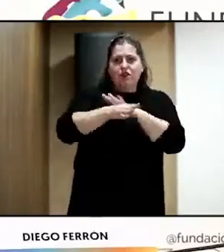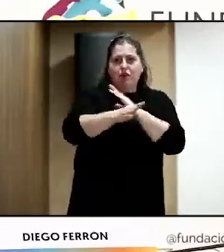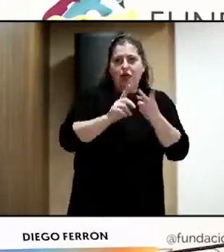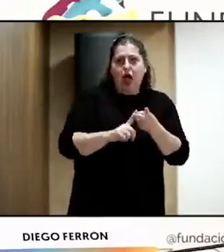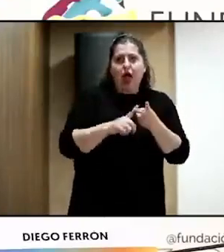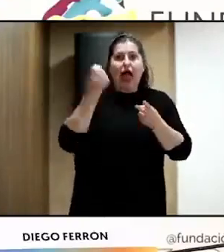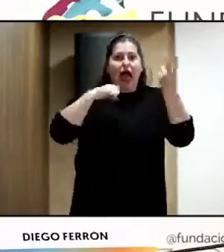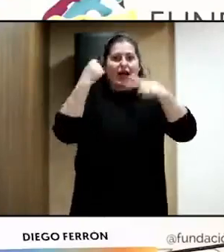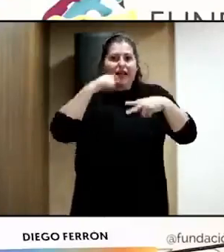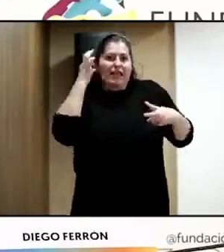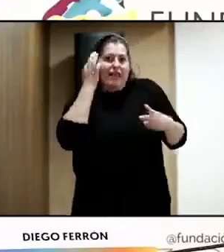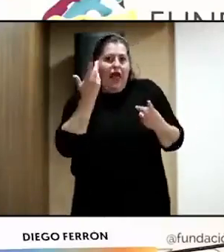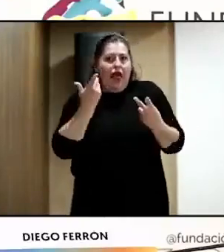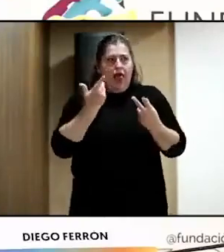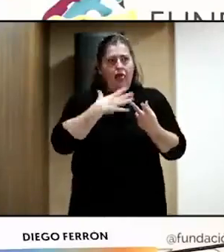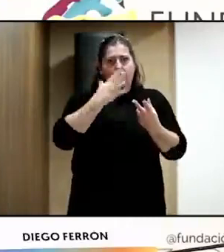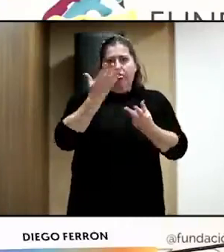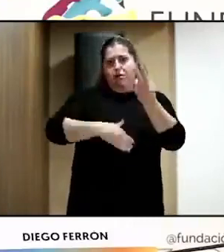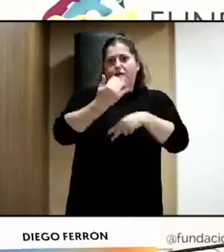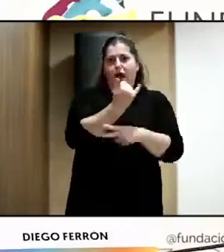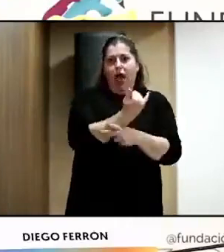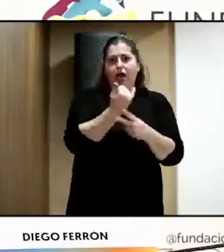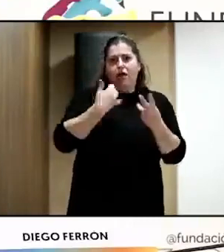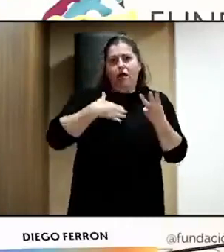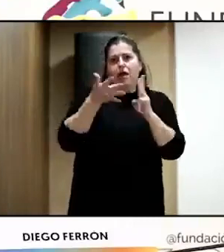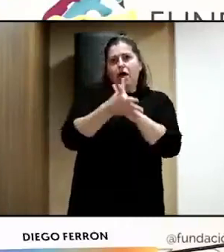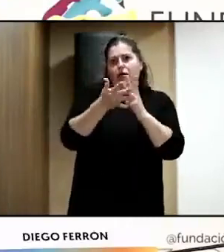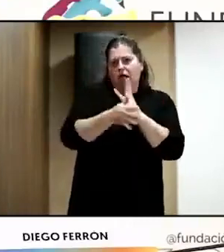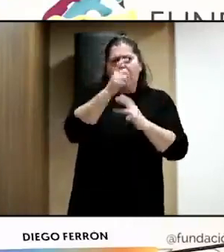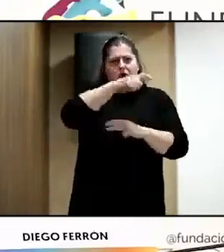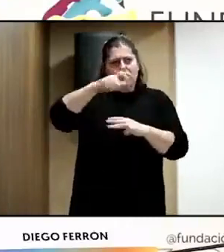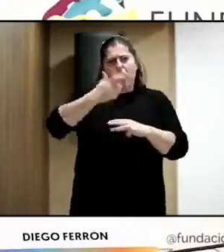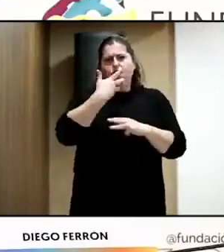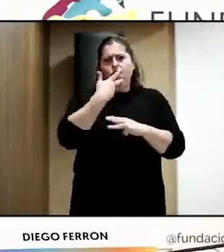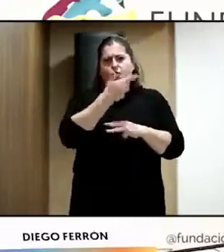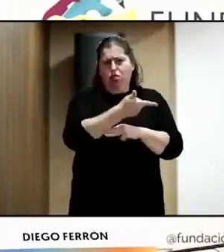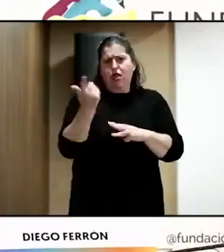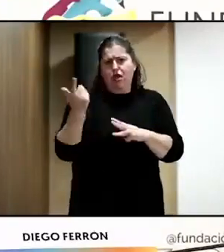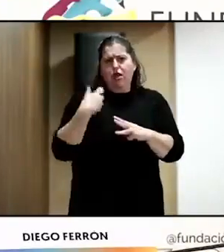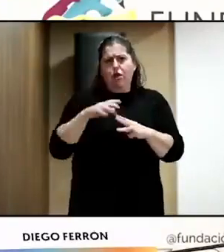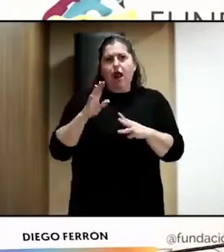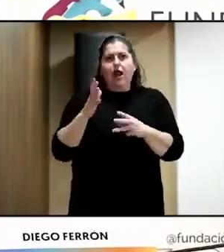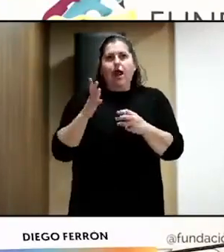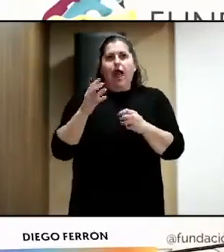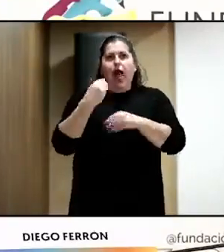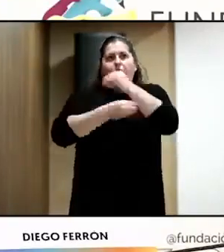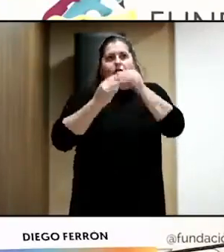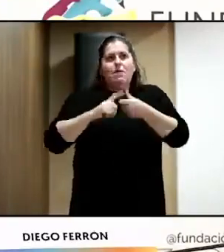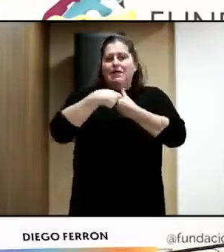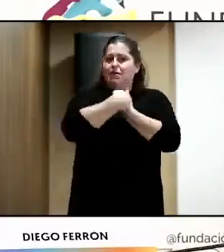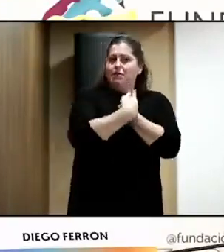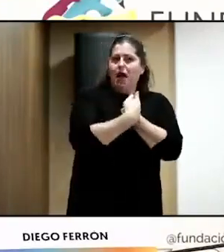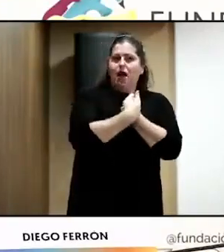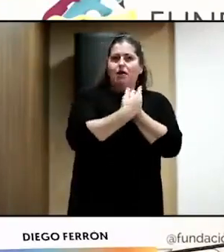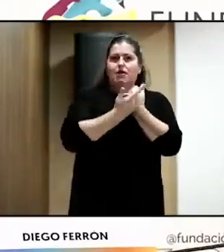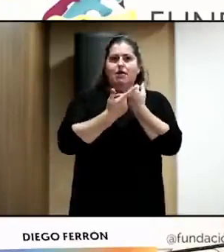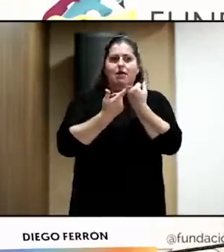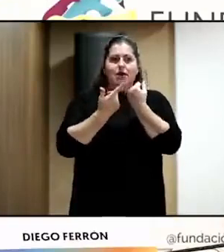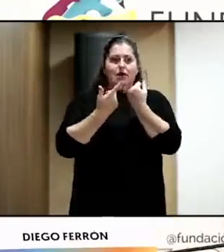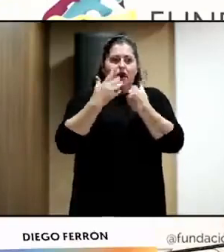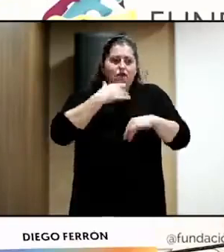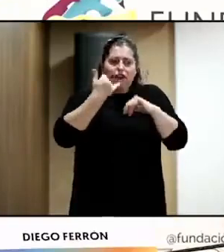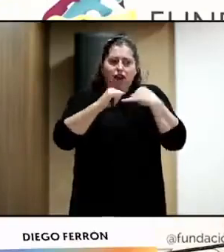artistas con capacidades diversas, en fin, pues que todo el mundo conoce y que van a ser partícipes de proyectos que hemos conseguido